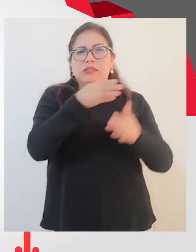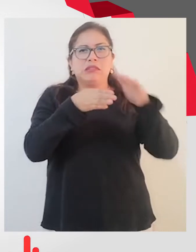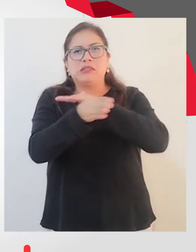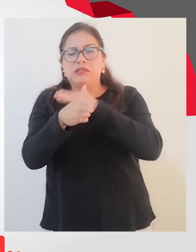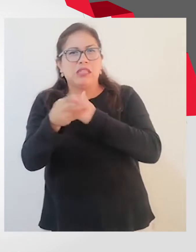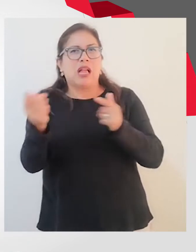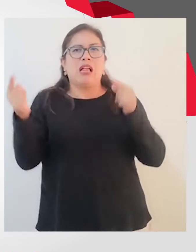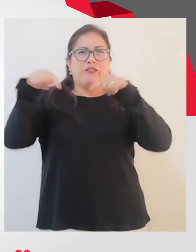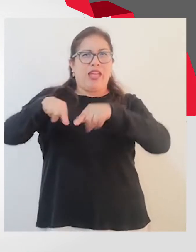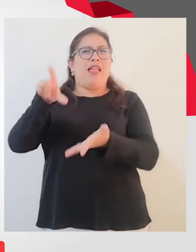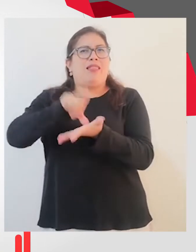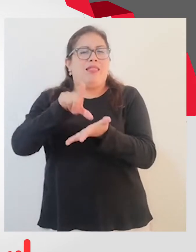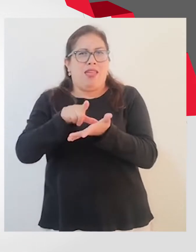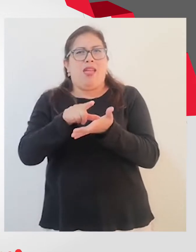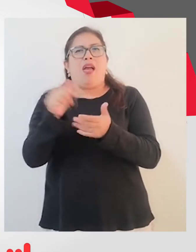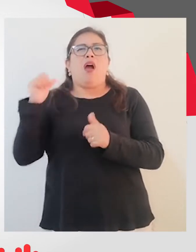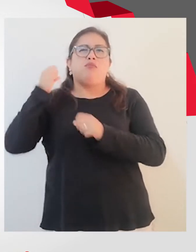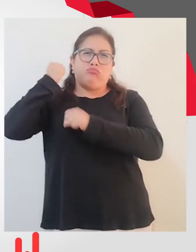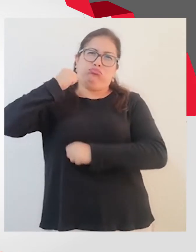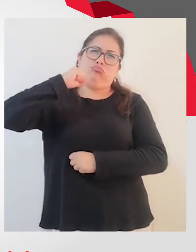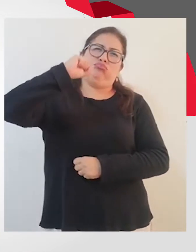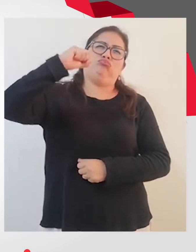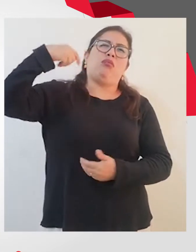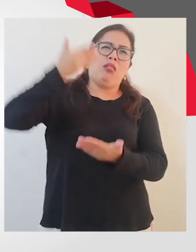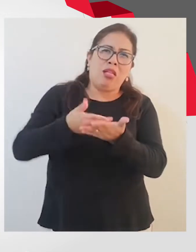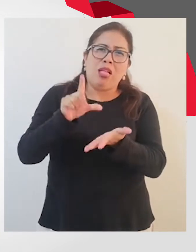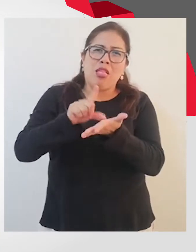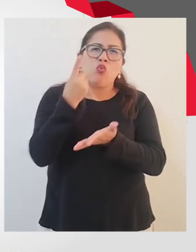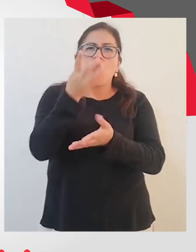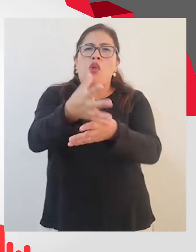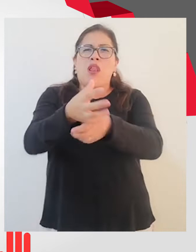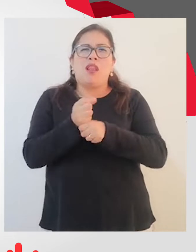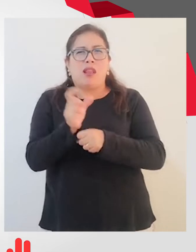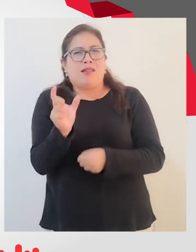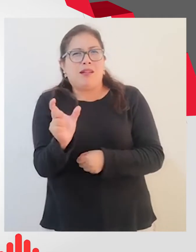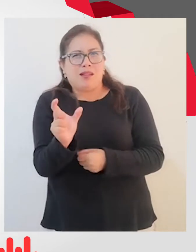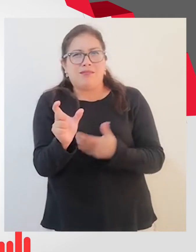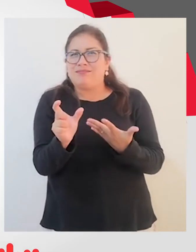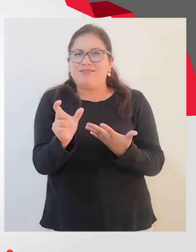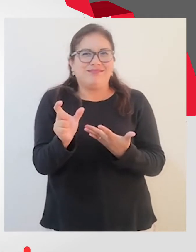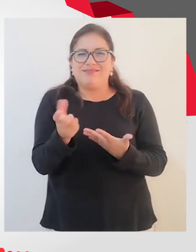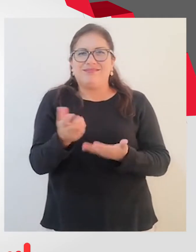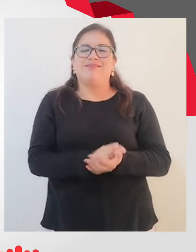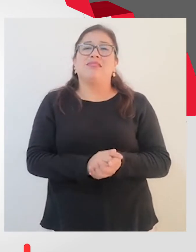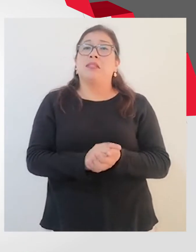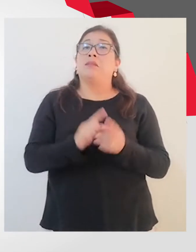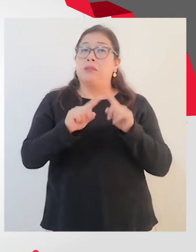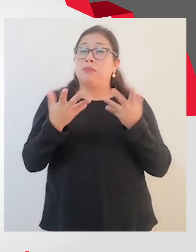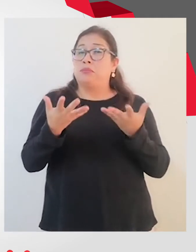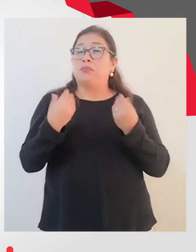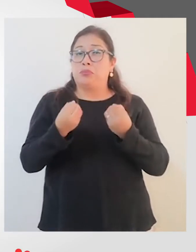a venir a Lima a recoger su carnet y es bueno que también los gobiernos